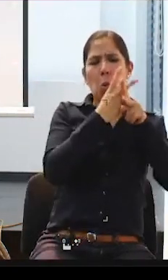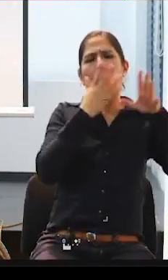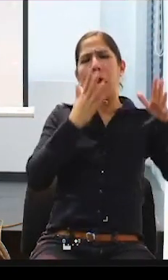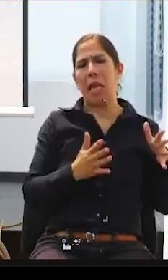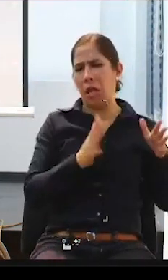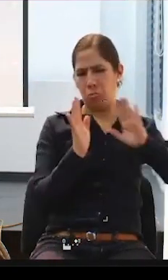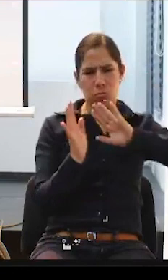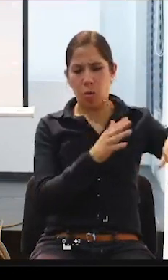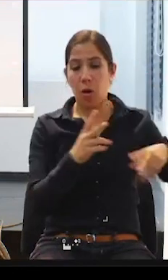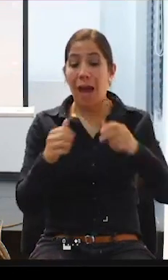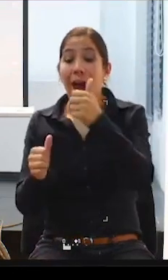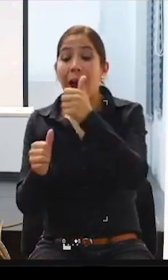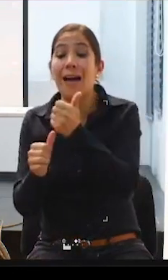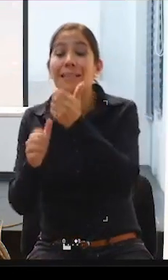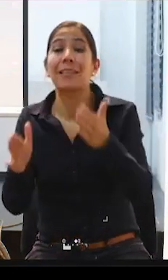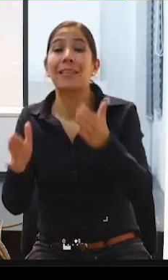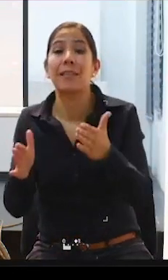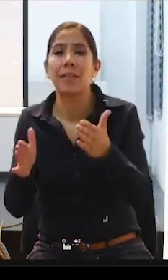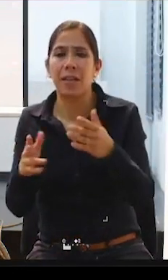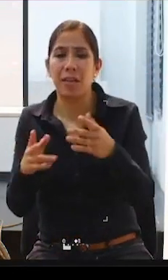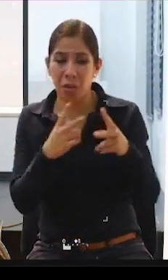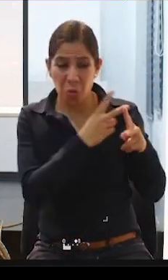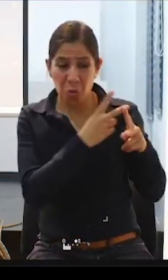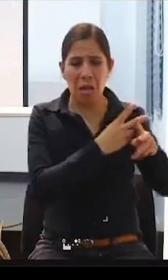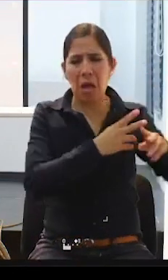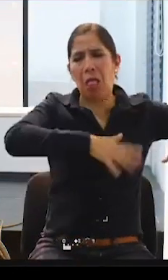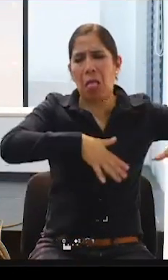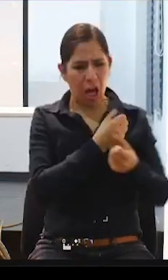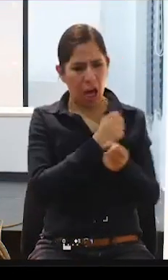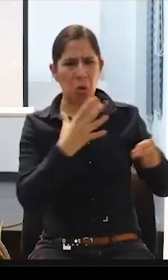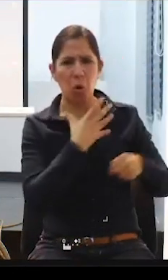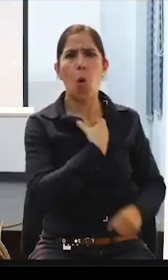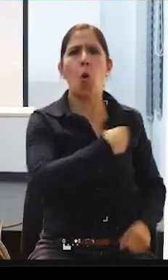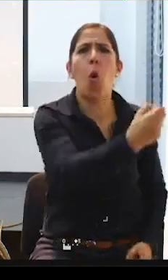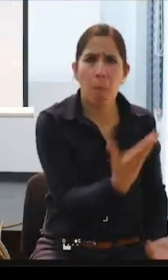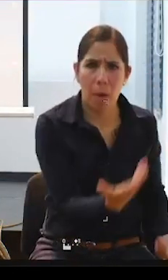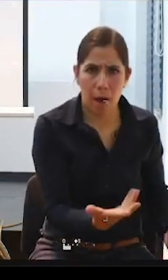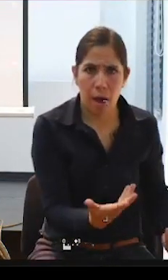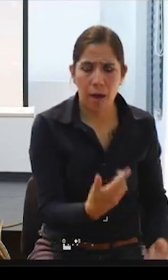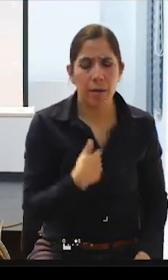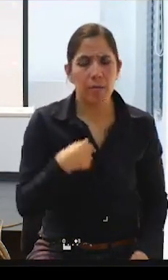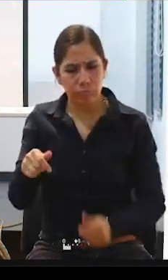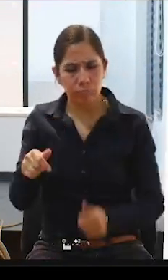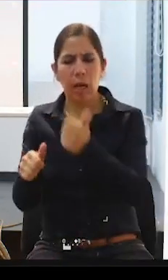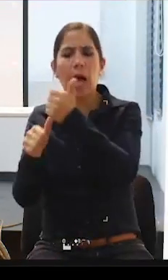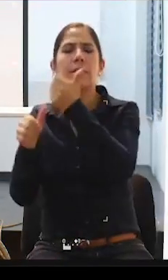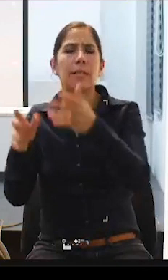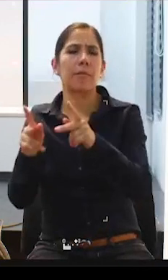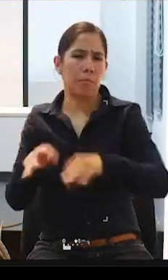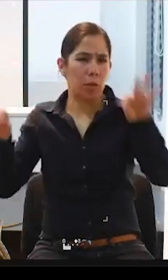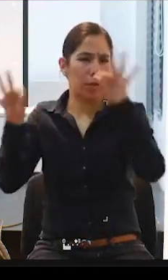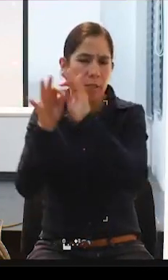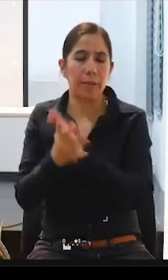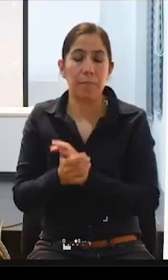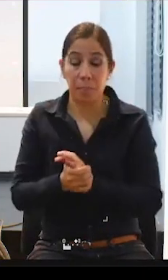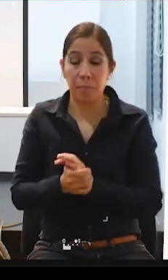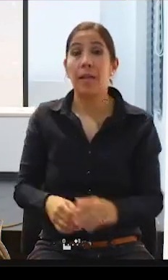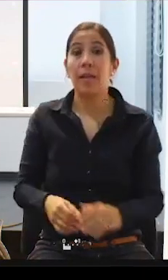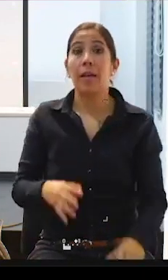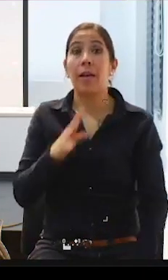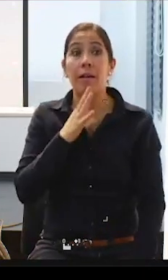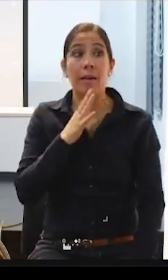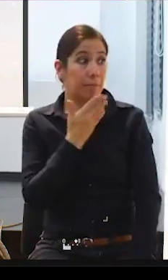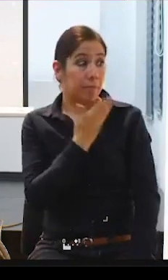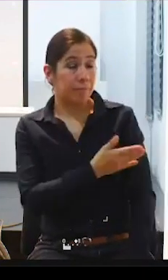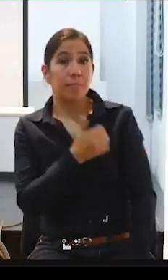autonomía. ¿No? Es algo que nos menciona y también tenemos una pregunta. Te voy a ceder la palabra, querida Feli, me